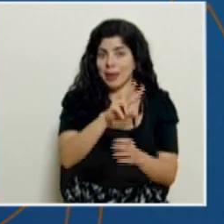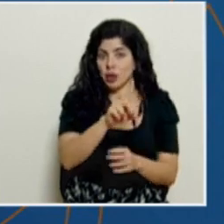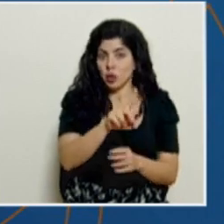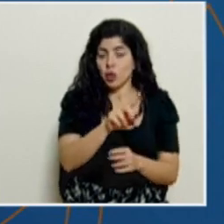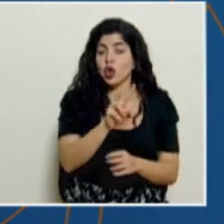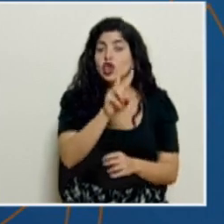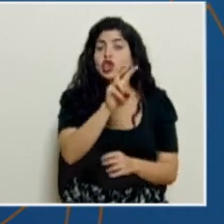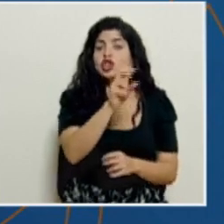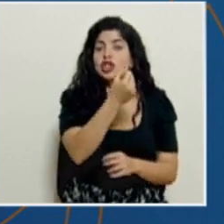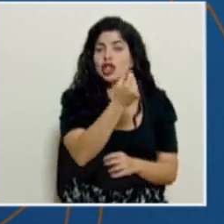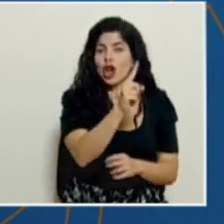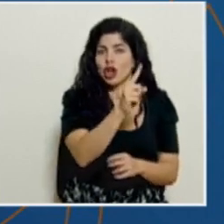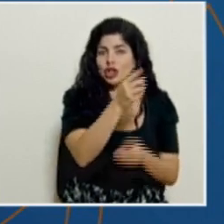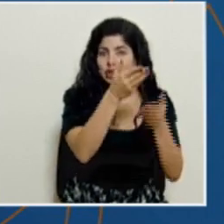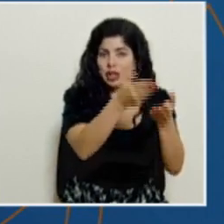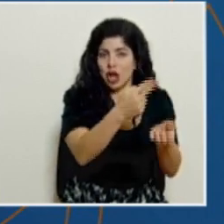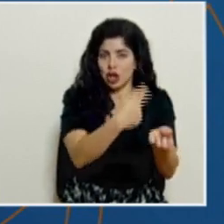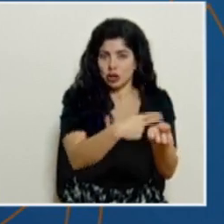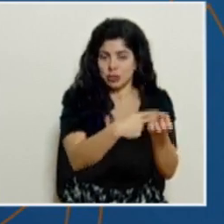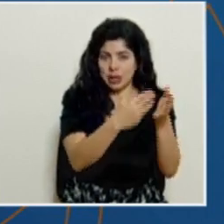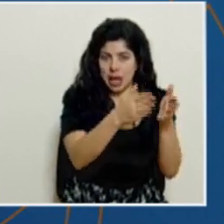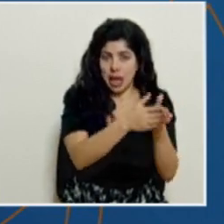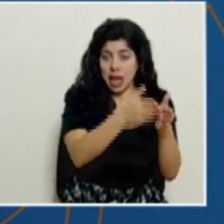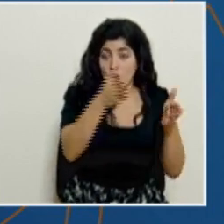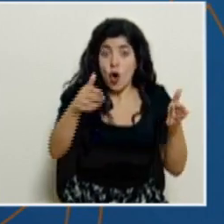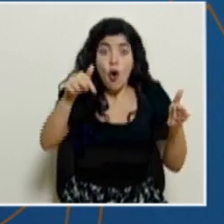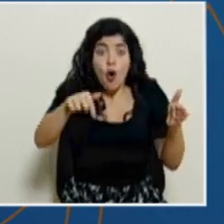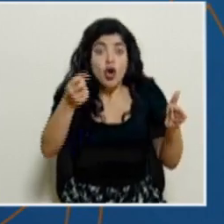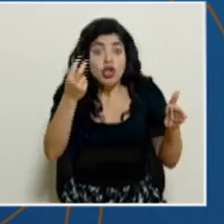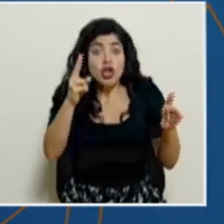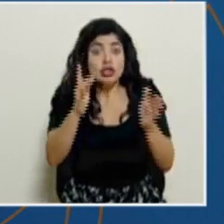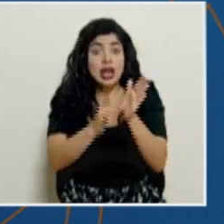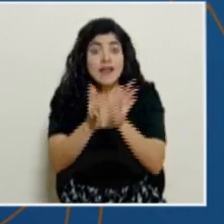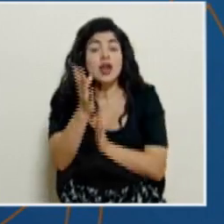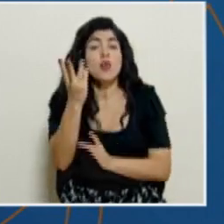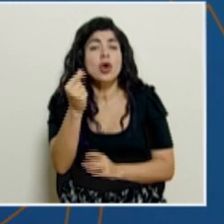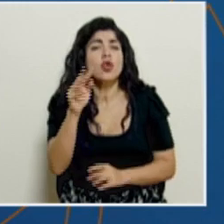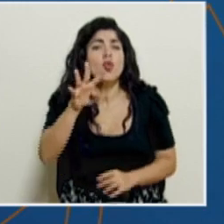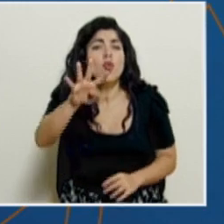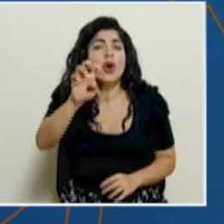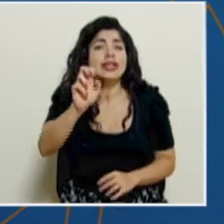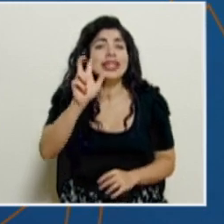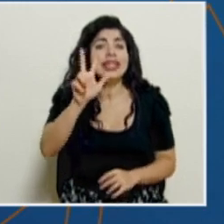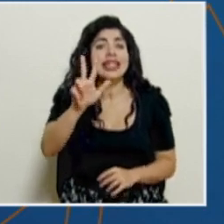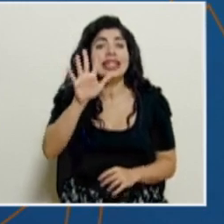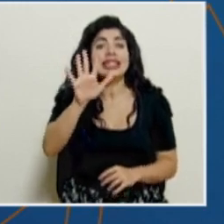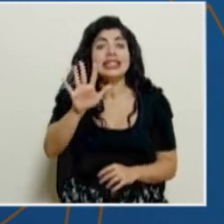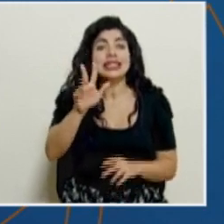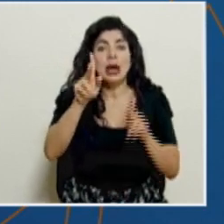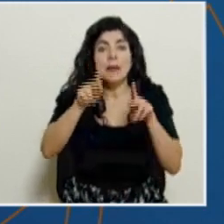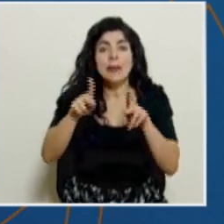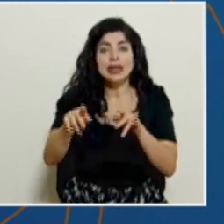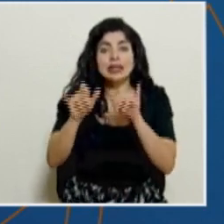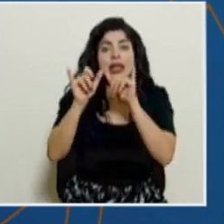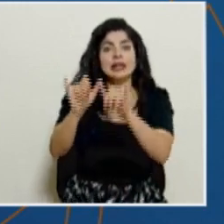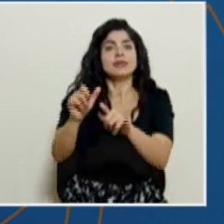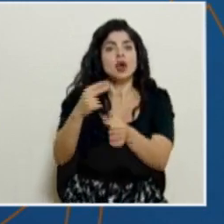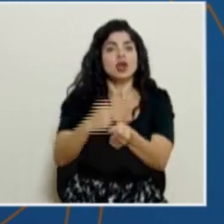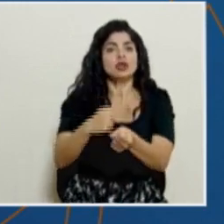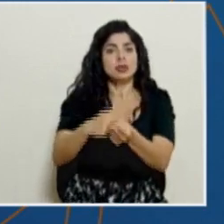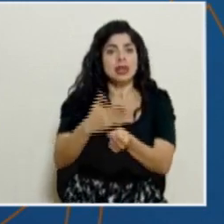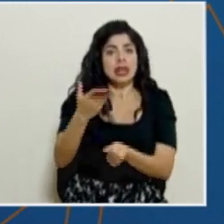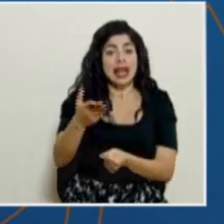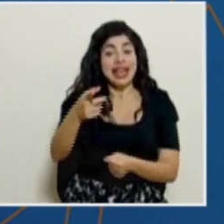211 pacientes hospitalizados. Y hoy, 12 de abril, tenemos 435 pacientes hospitalizados,